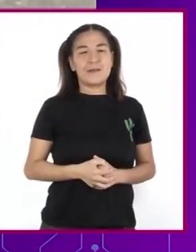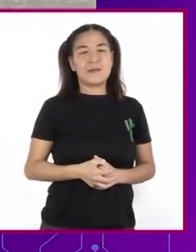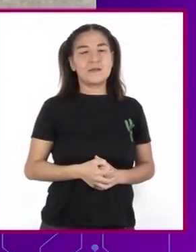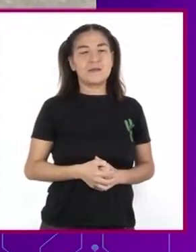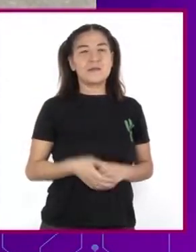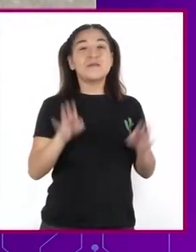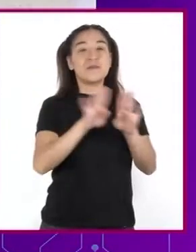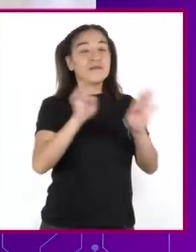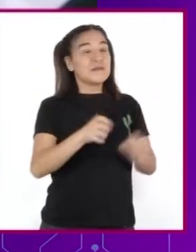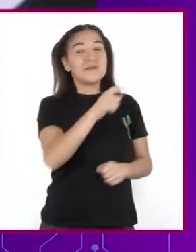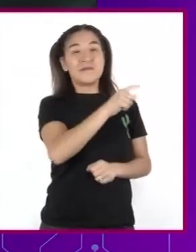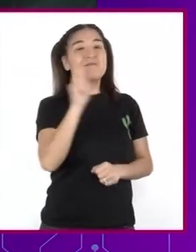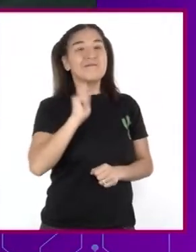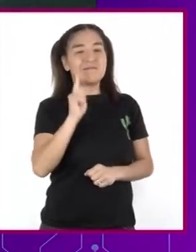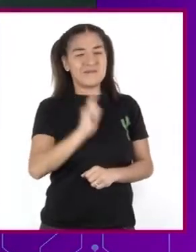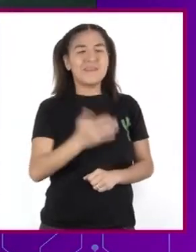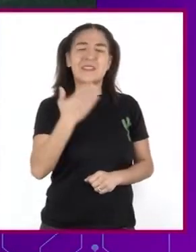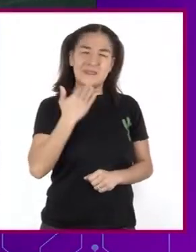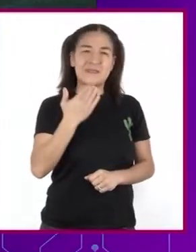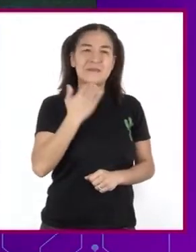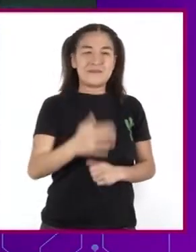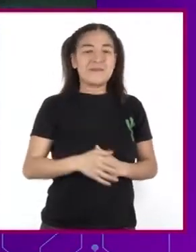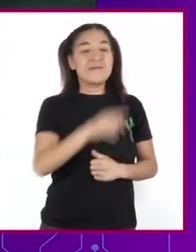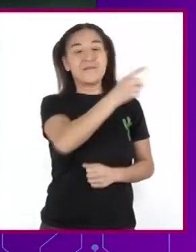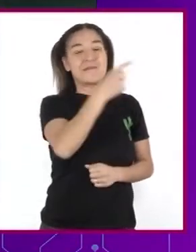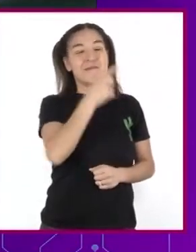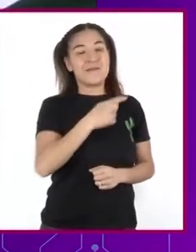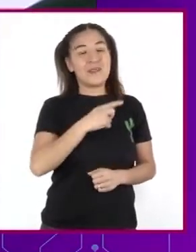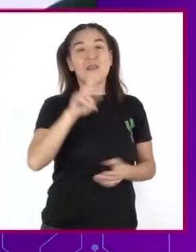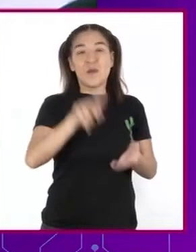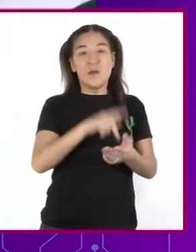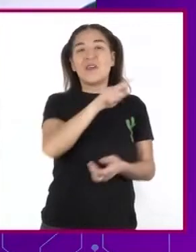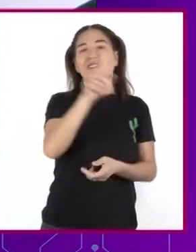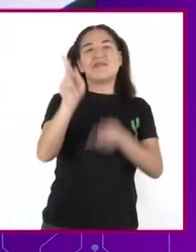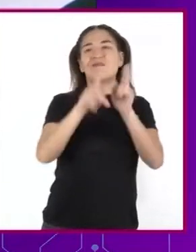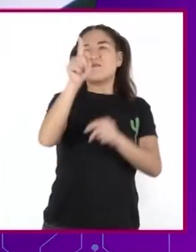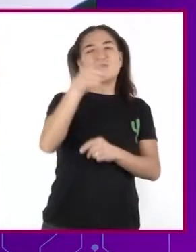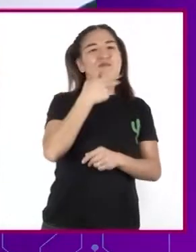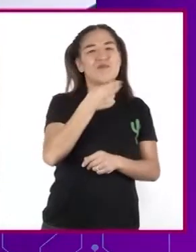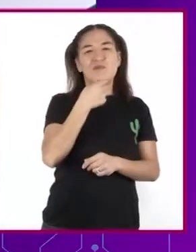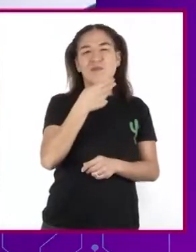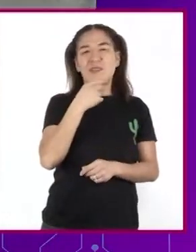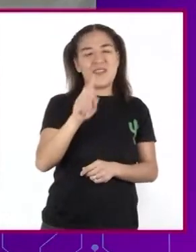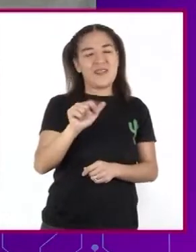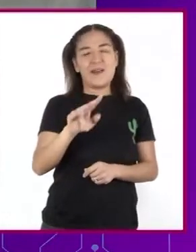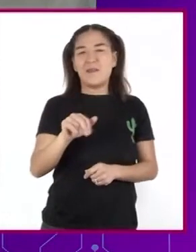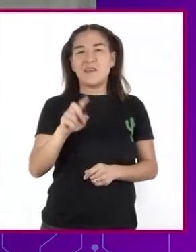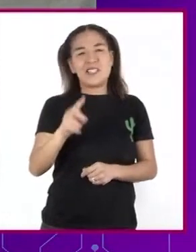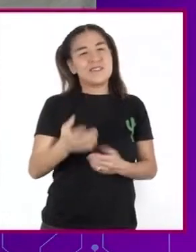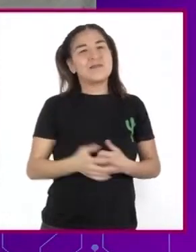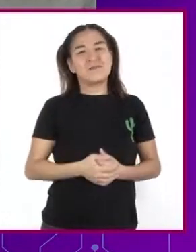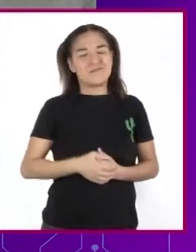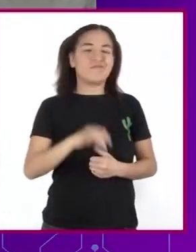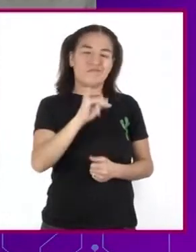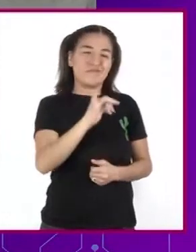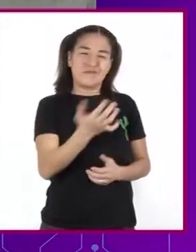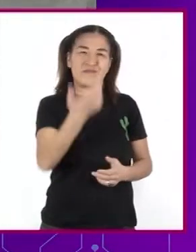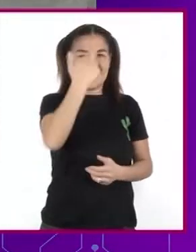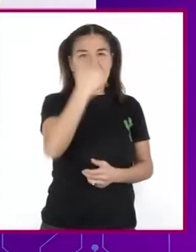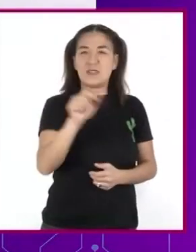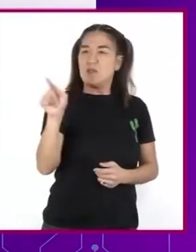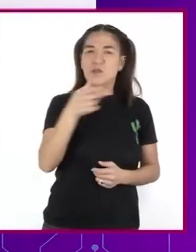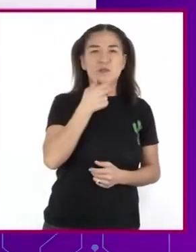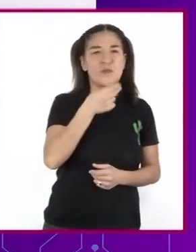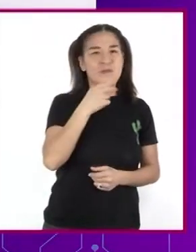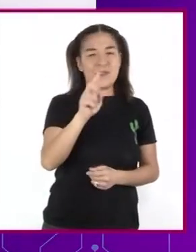¿Cómo está María? Pues ya mejor Pero me dijo Que no va a tratar Más con David No me extraña David se pasó Casi le